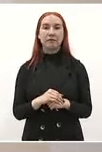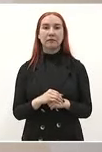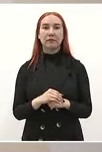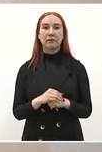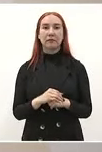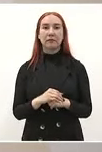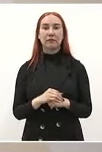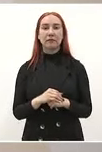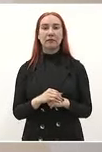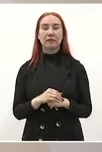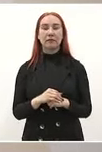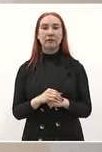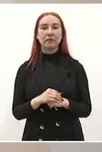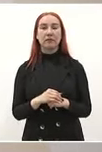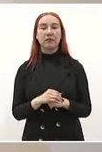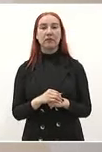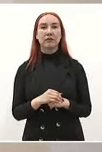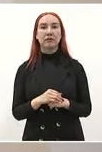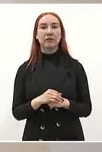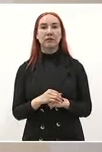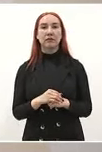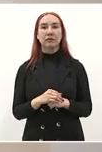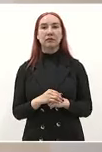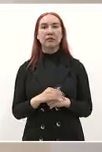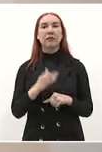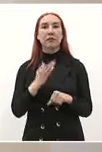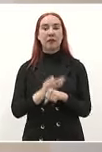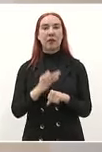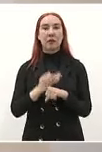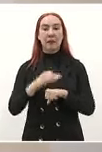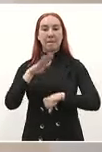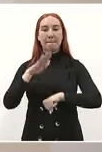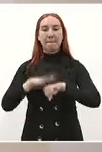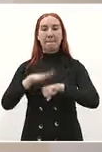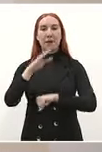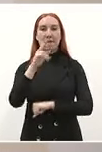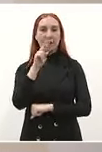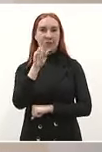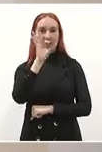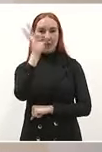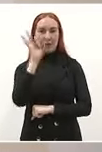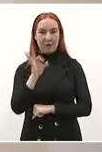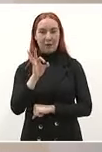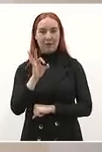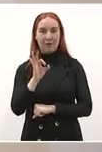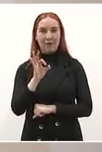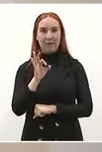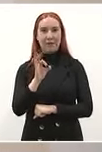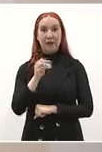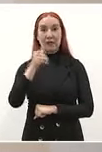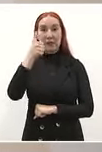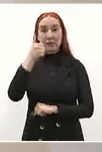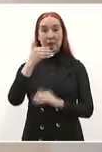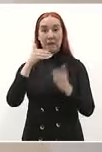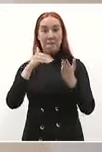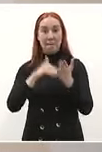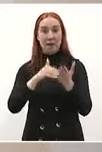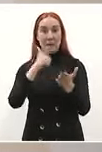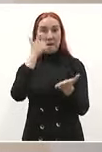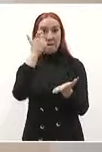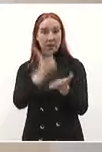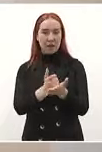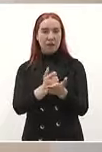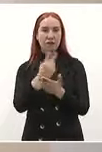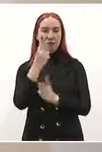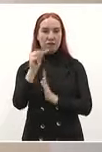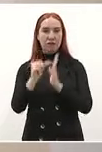se está aplicando el aumento del 25% ya son 6 mil pesos bimestrales